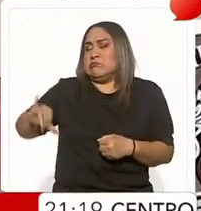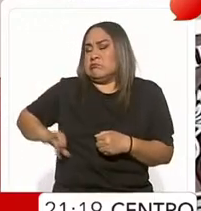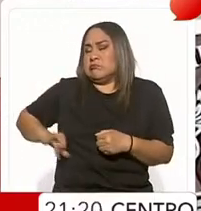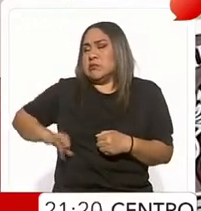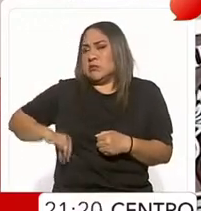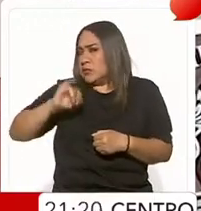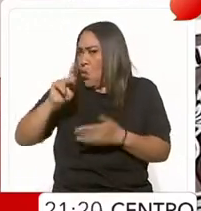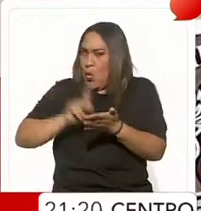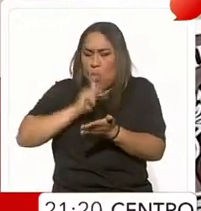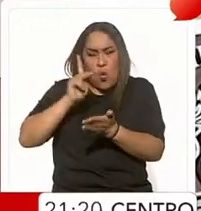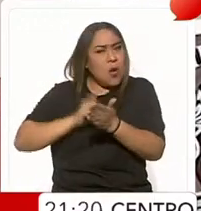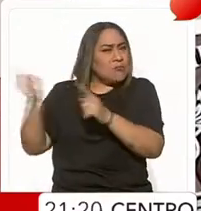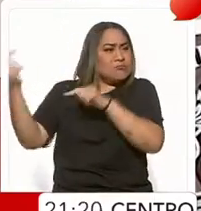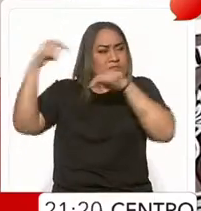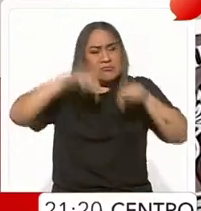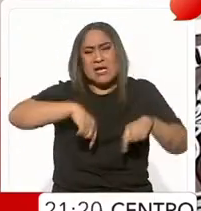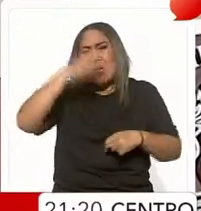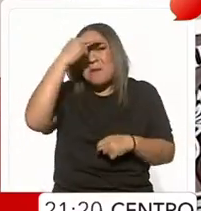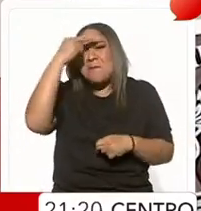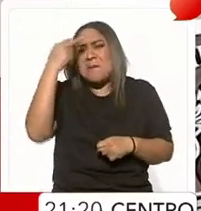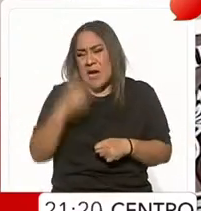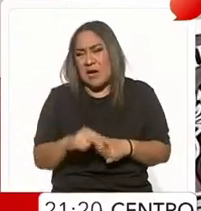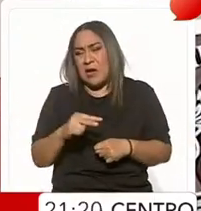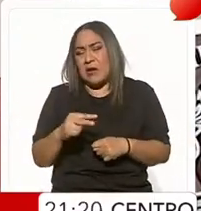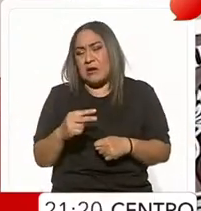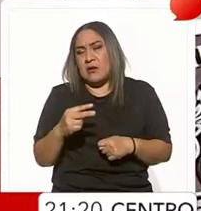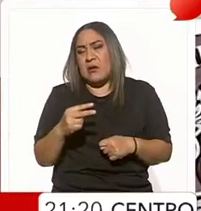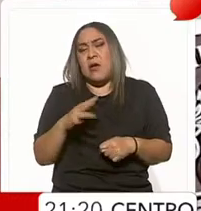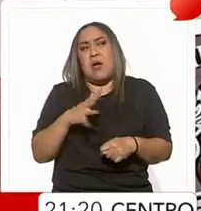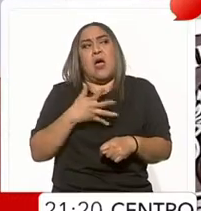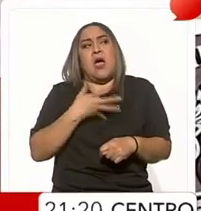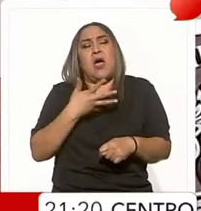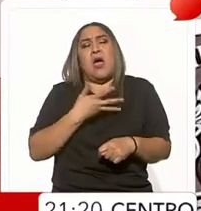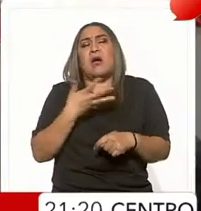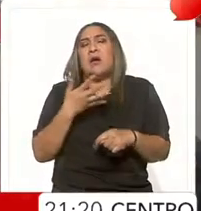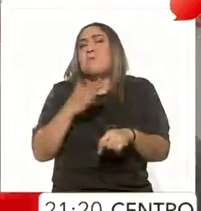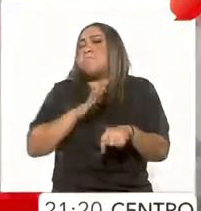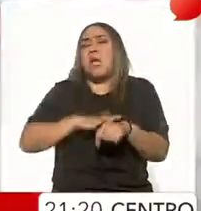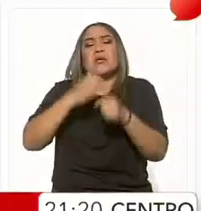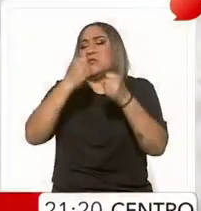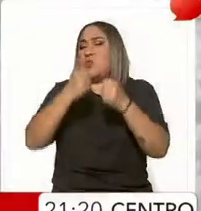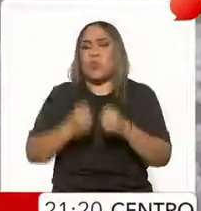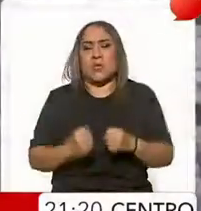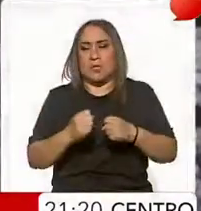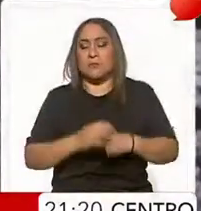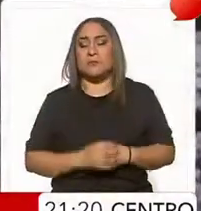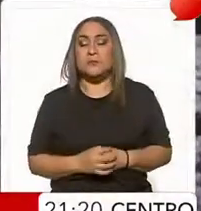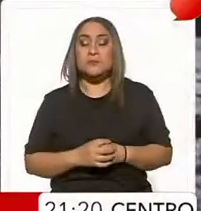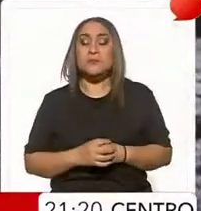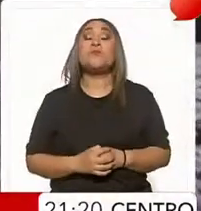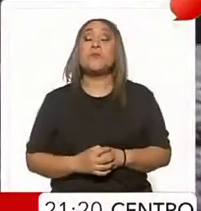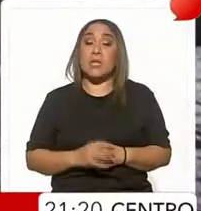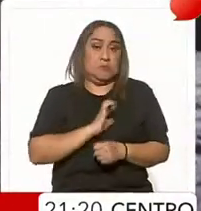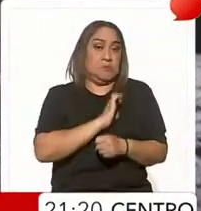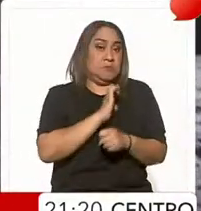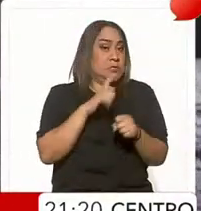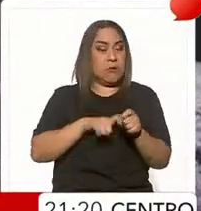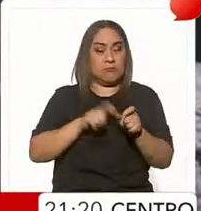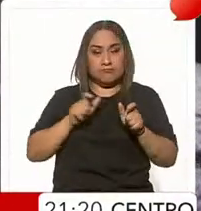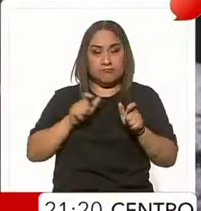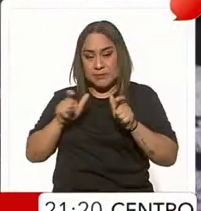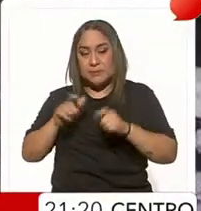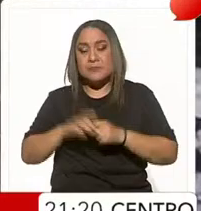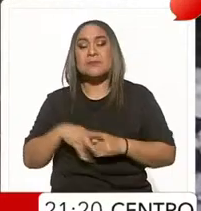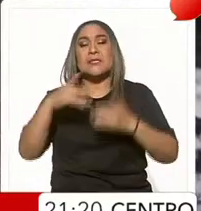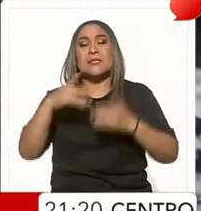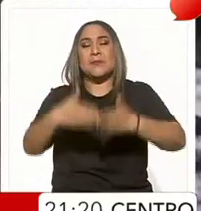manera voluntaria para poder estar en seguridad. Es una operación especial. El buque de